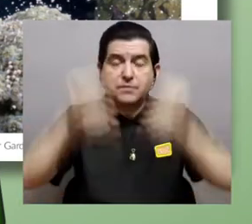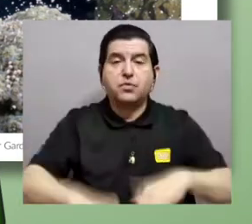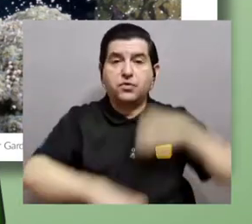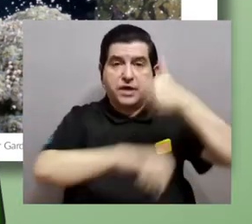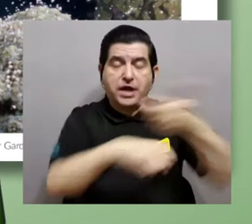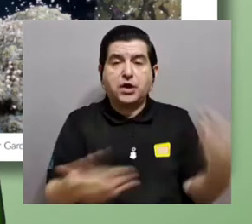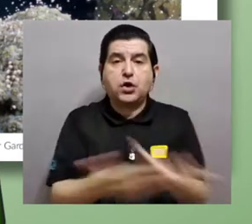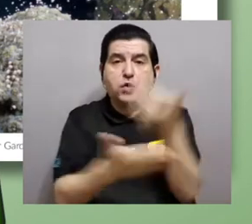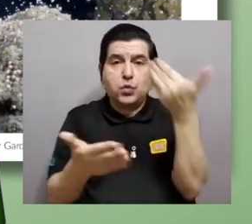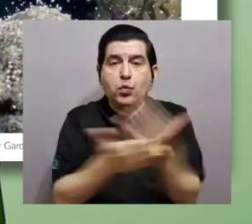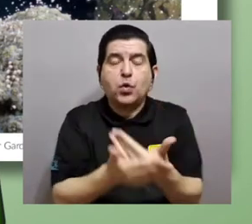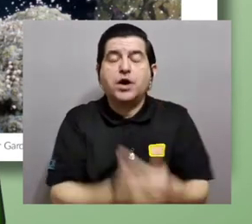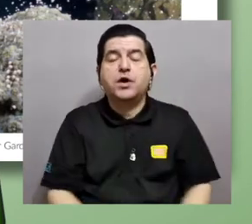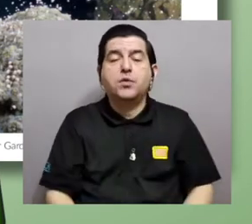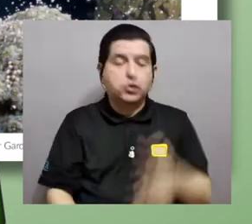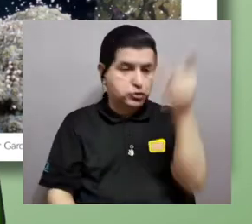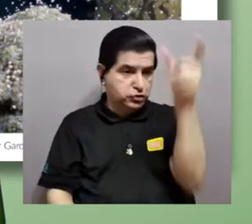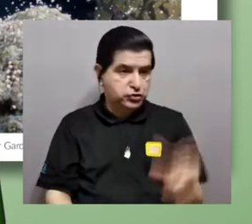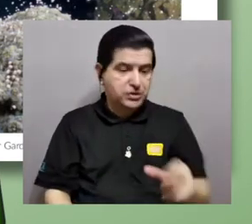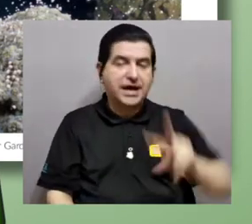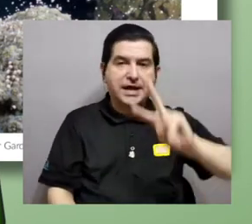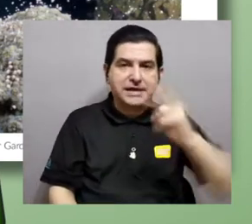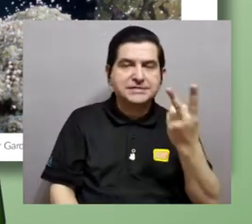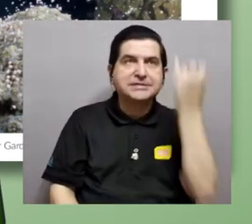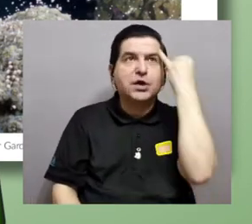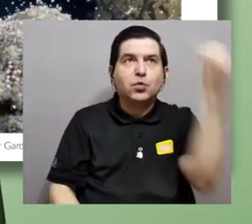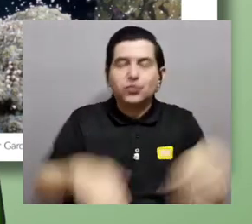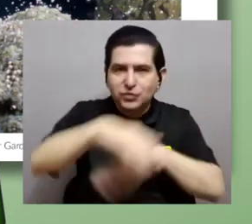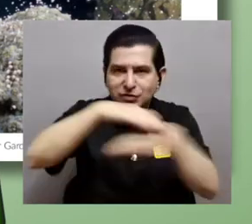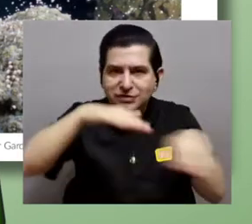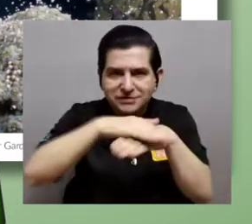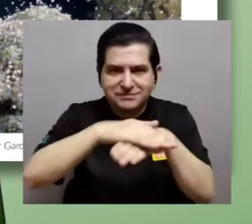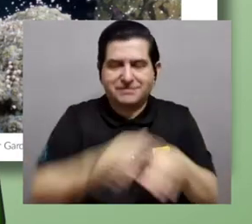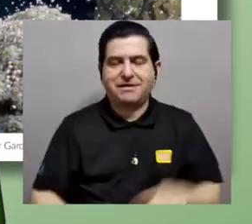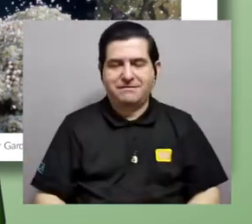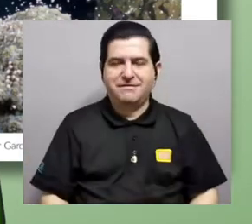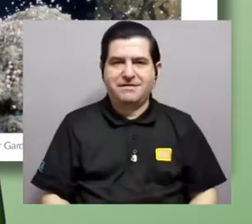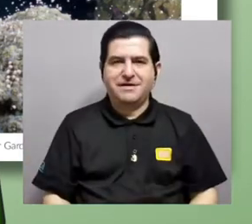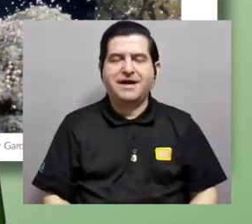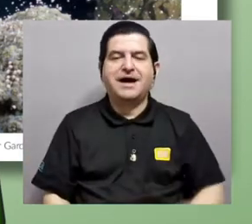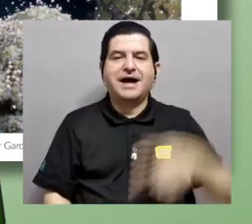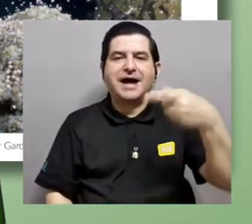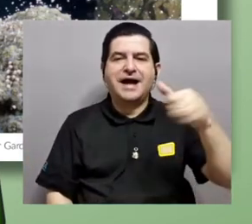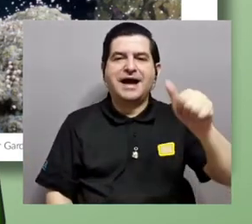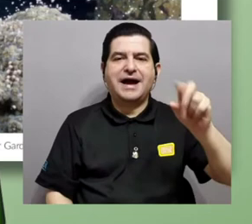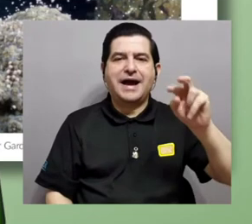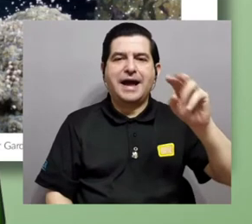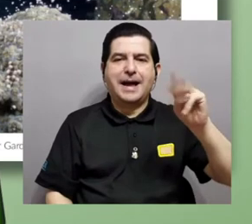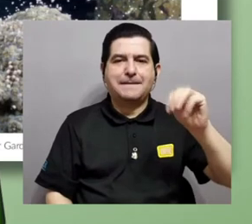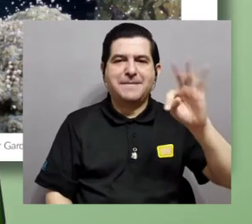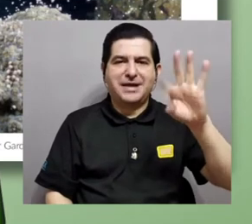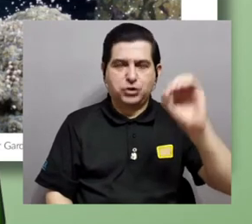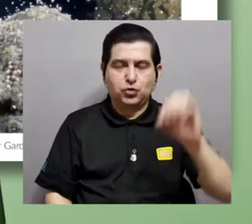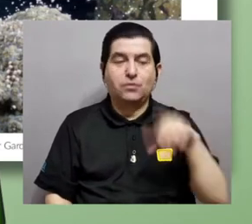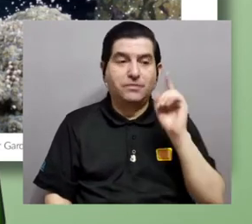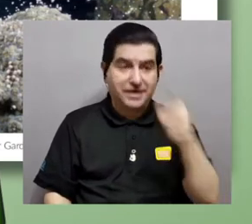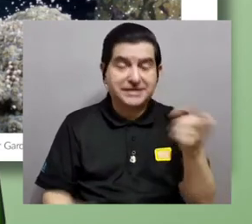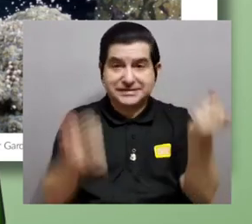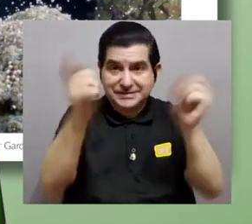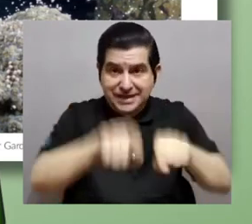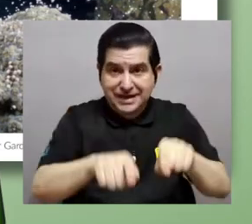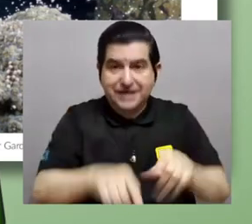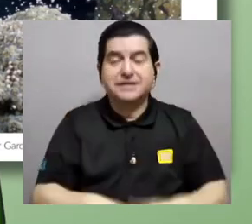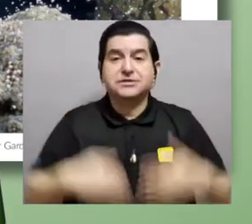individuos. La segunda premisa tiene que ver específicamente con los gametos. Y es que estos gametos de